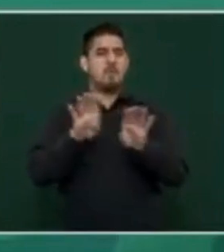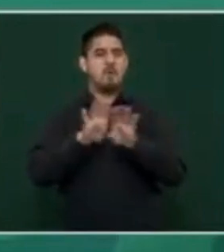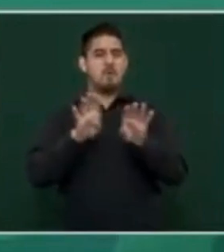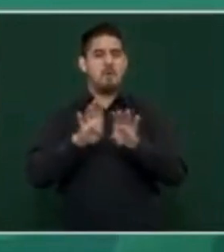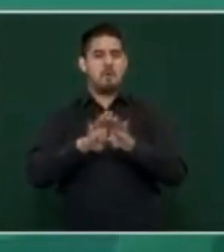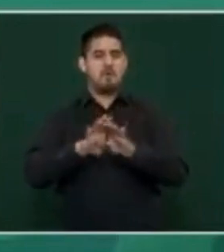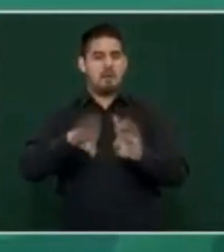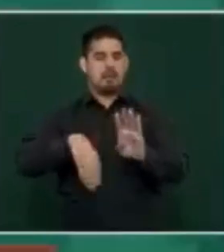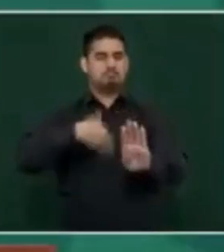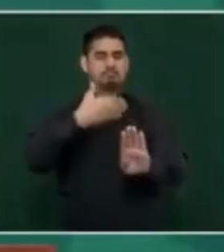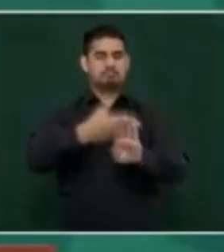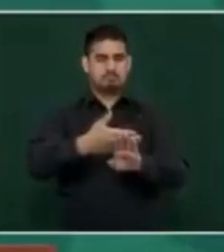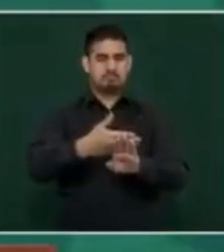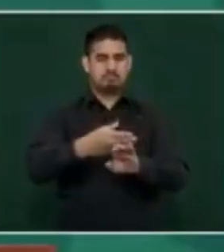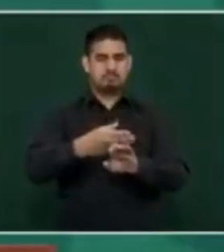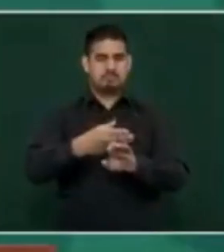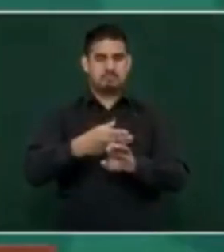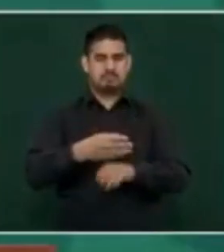racista,